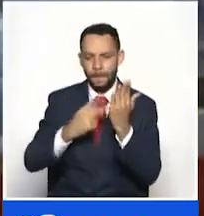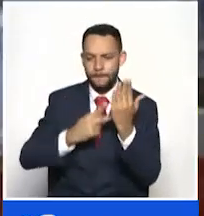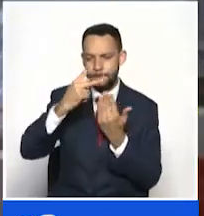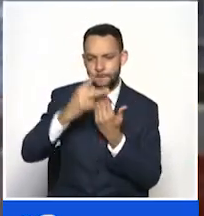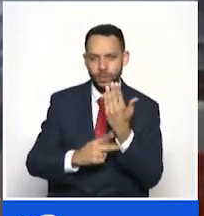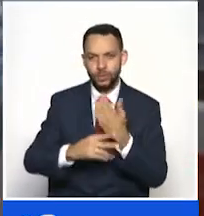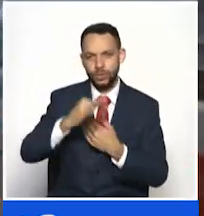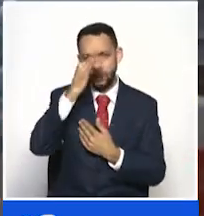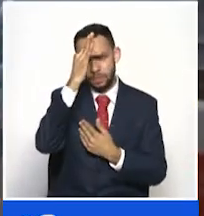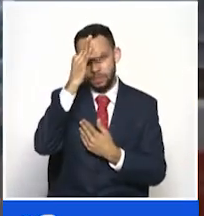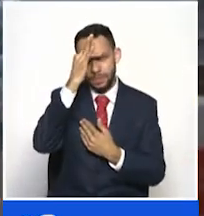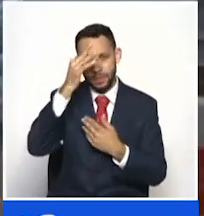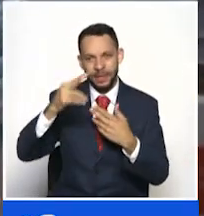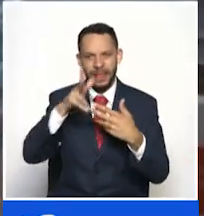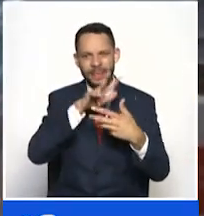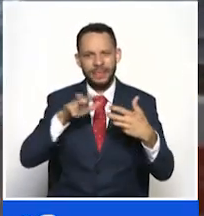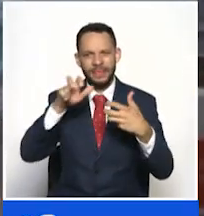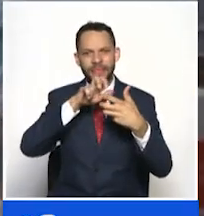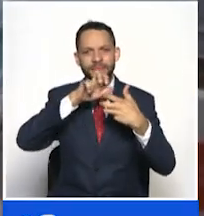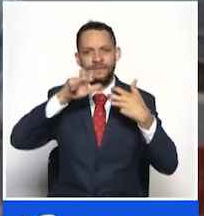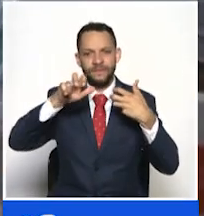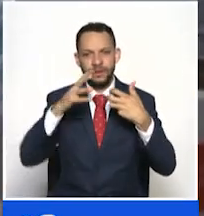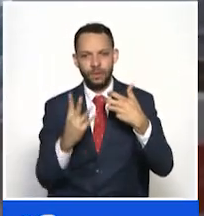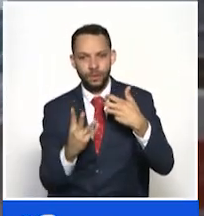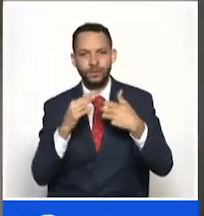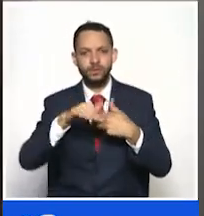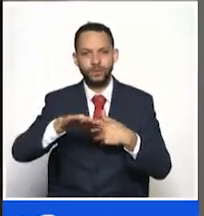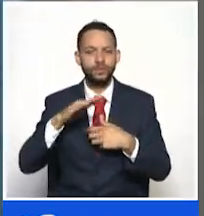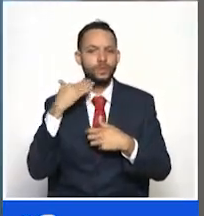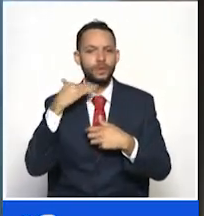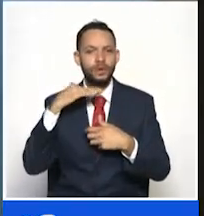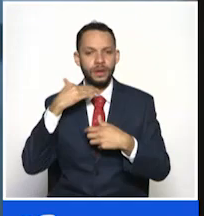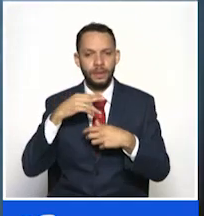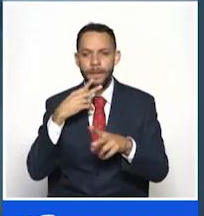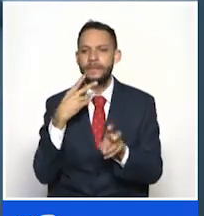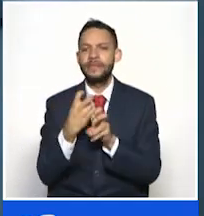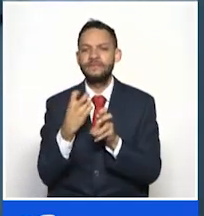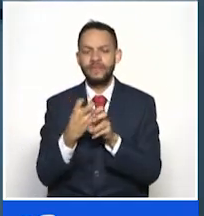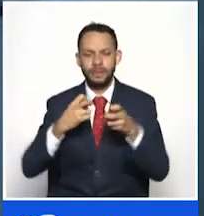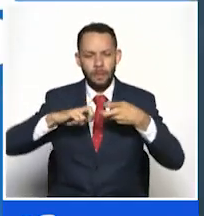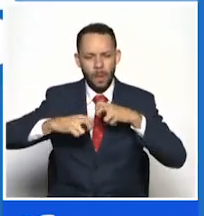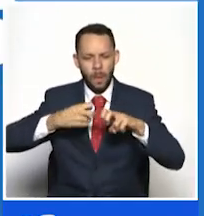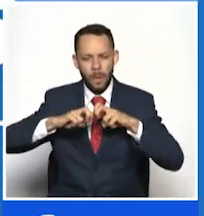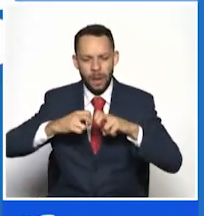de cuarto nivel con todos los avances tecnológicos para Armenia estaría en riesgo de perderse.